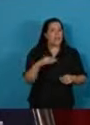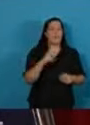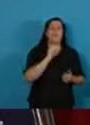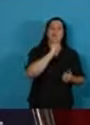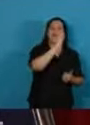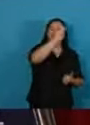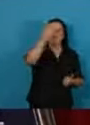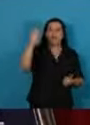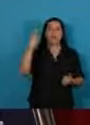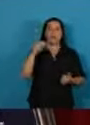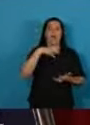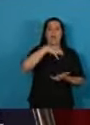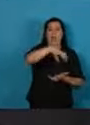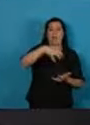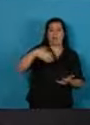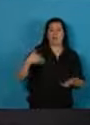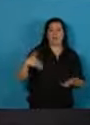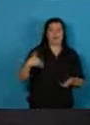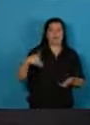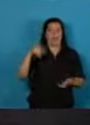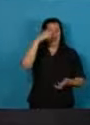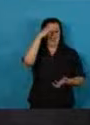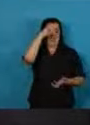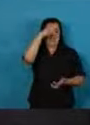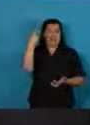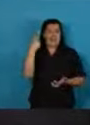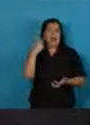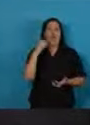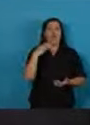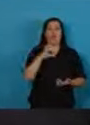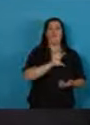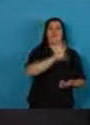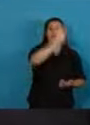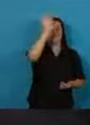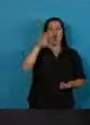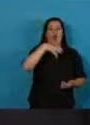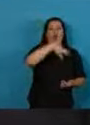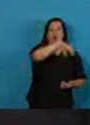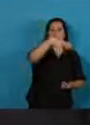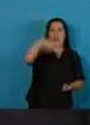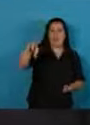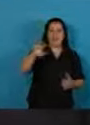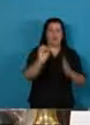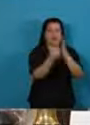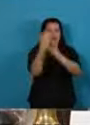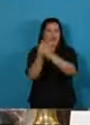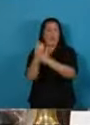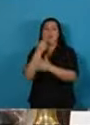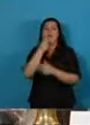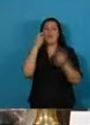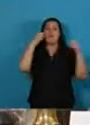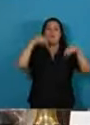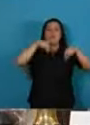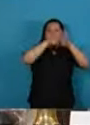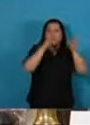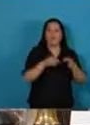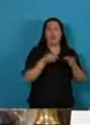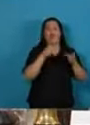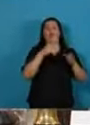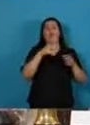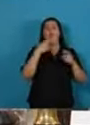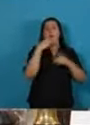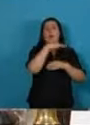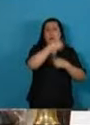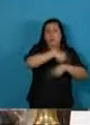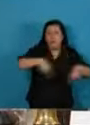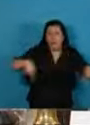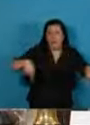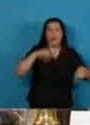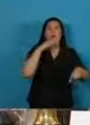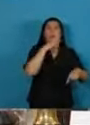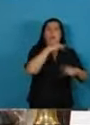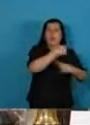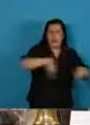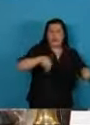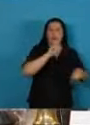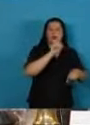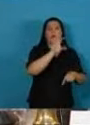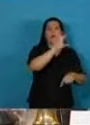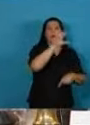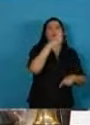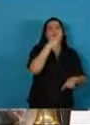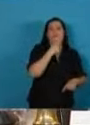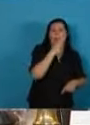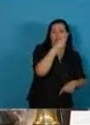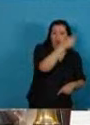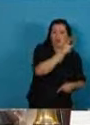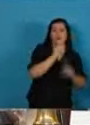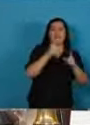organismos del Estado Federal. Así como ahora el Instituto Nacional de Vitivinicultura funciona en la provincia de Bandoza